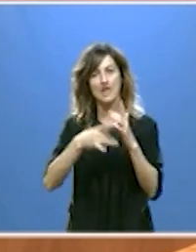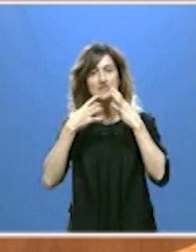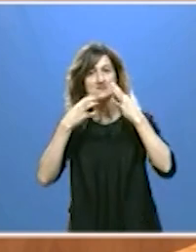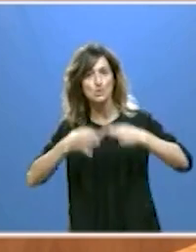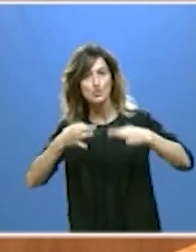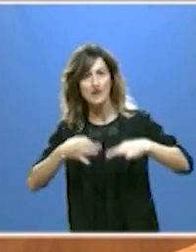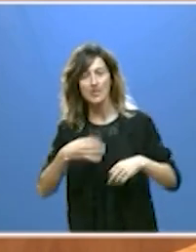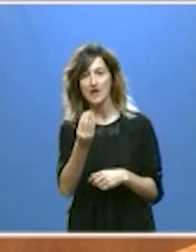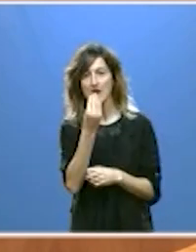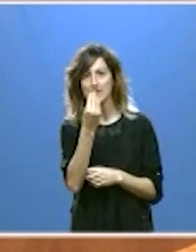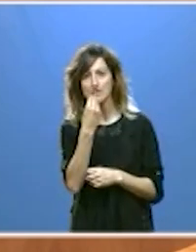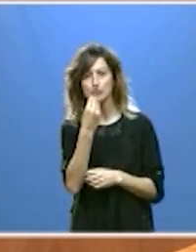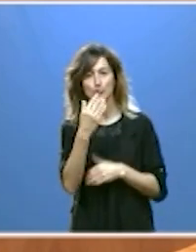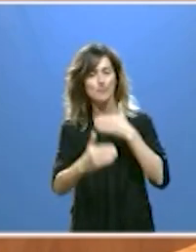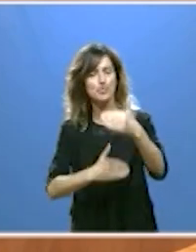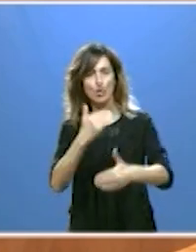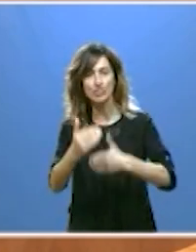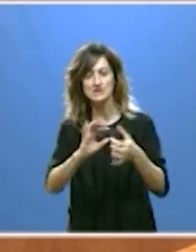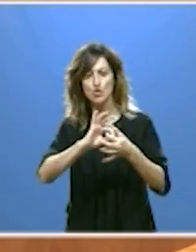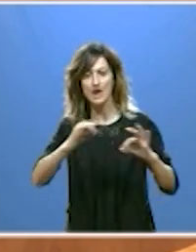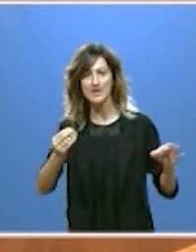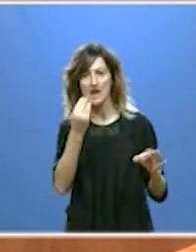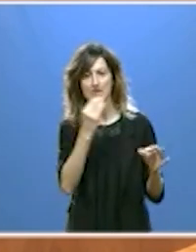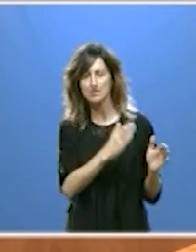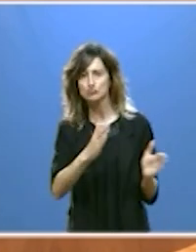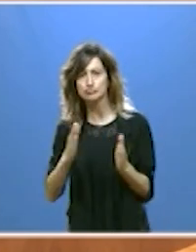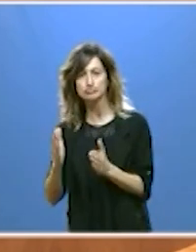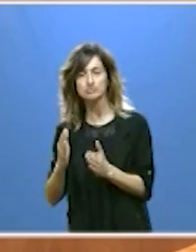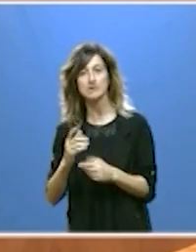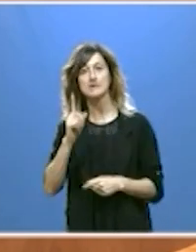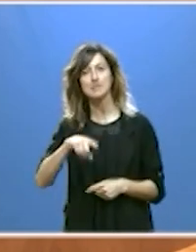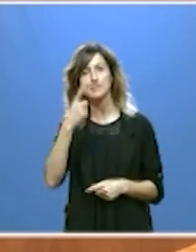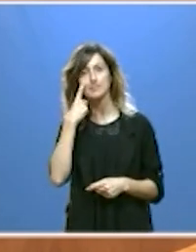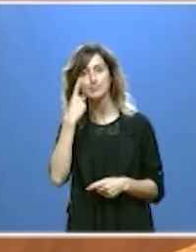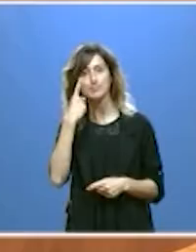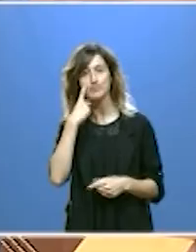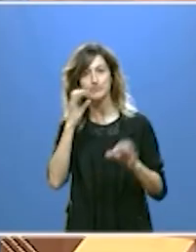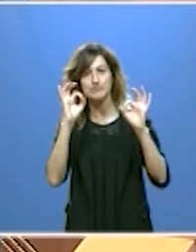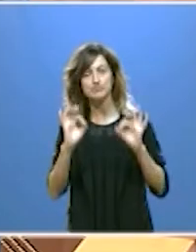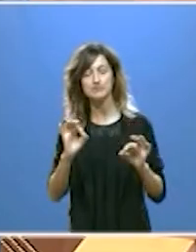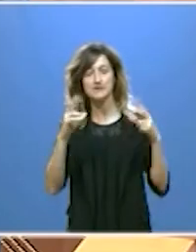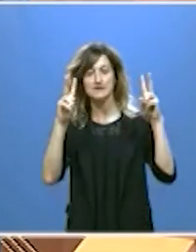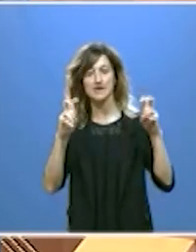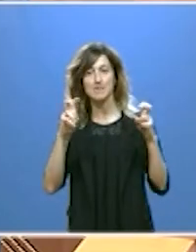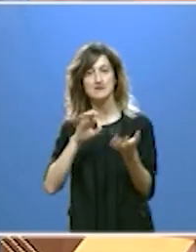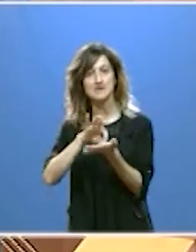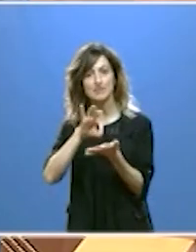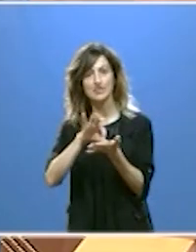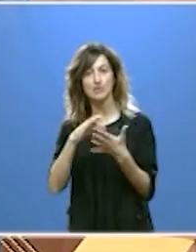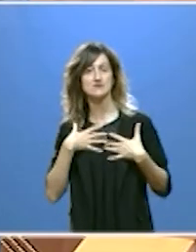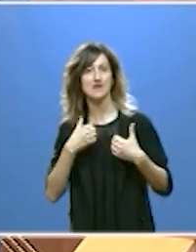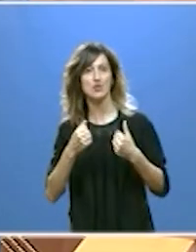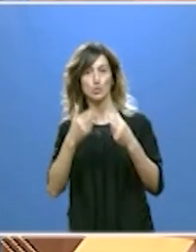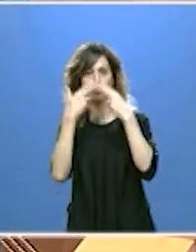de los alimentos en todo el proceso de la cadena alimentaria con constante vigilancia por parte de los servicios de salud